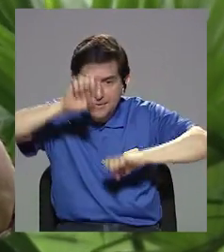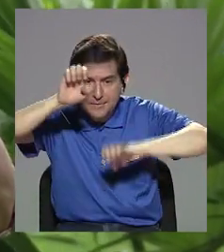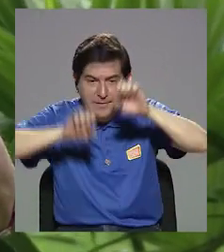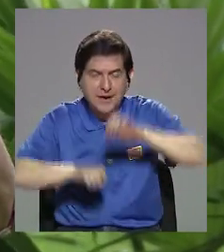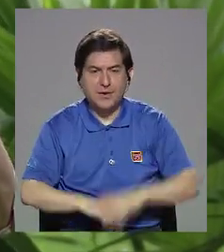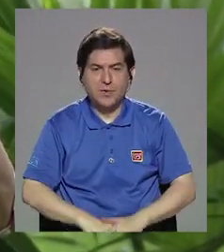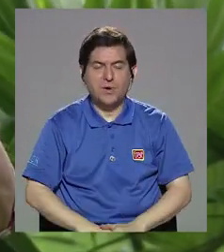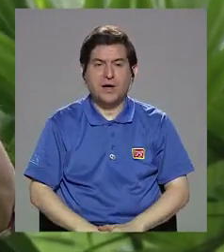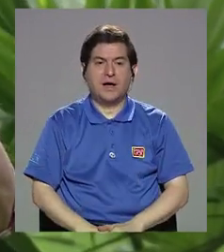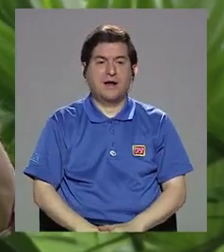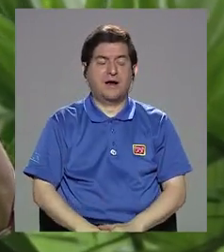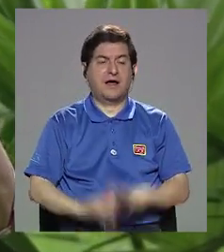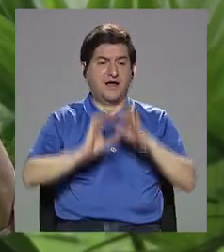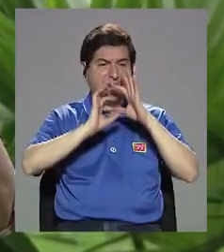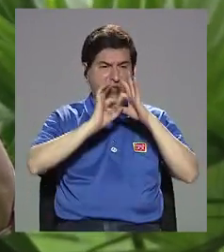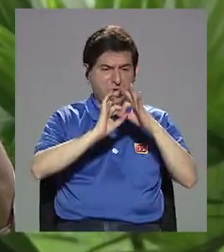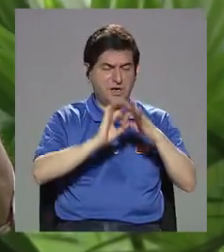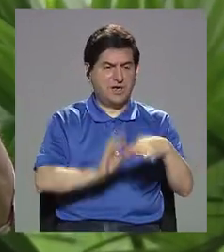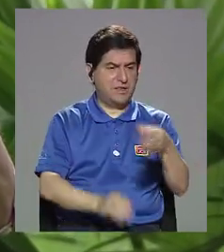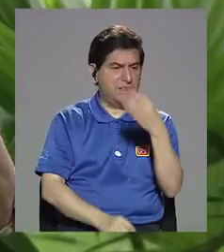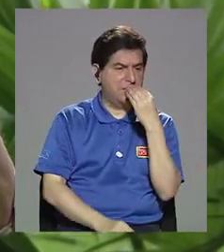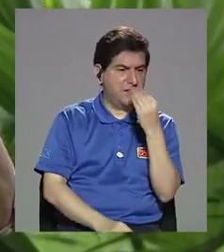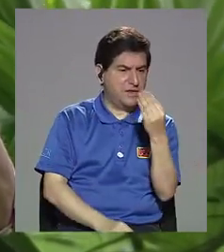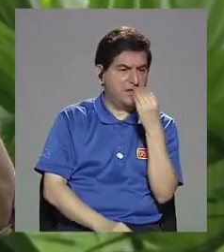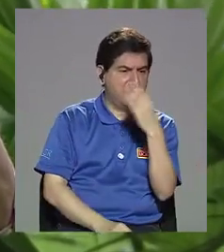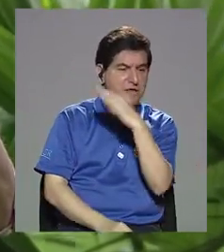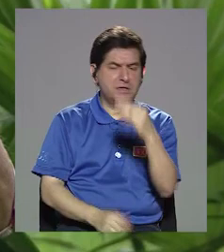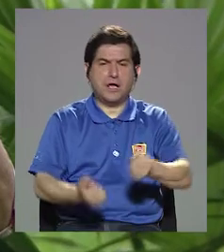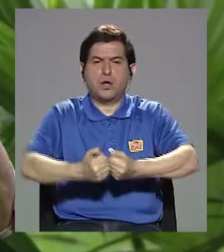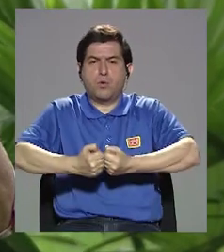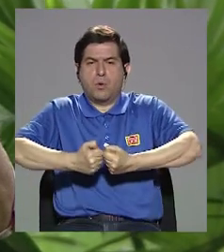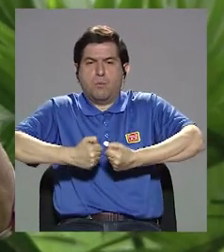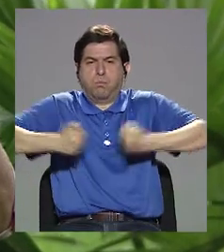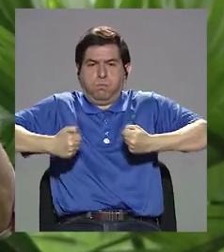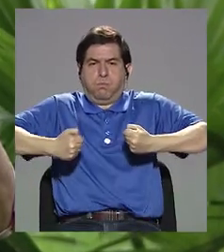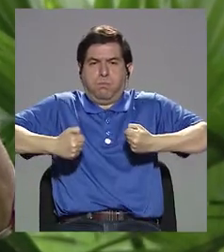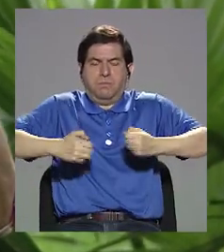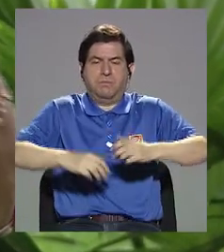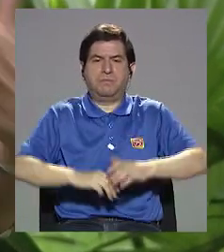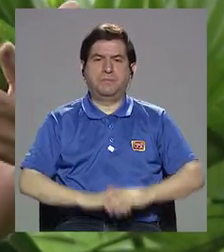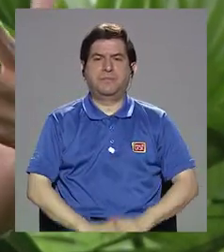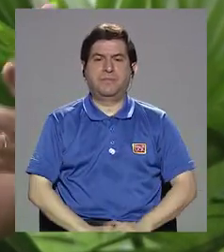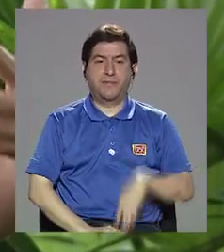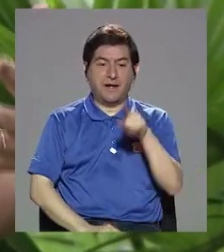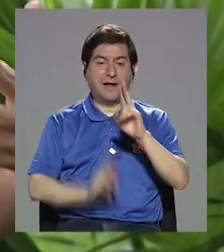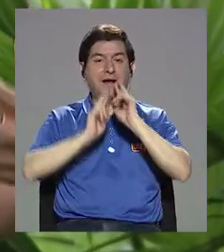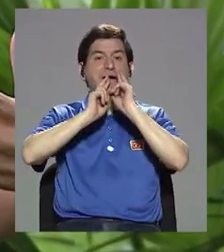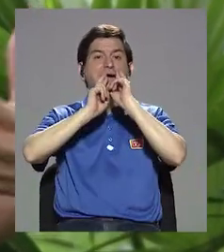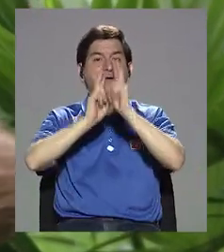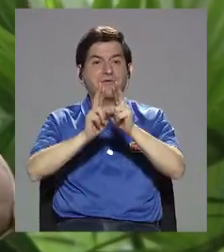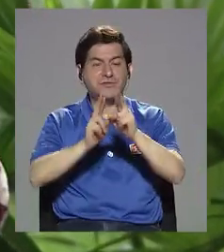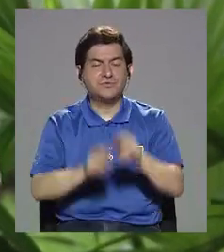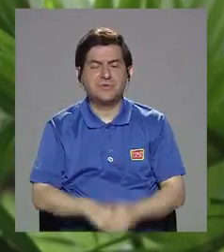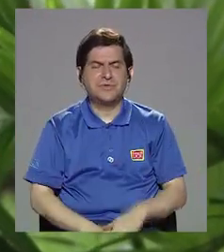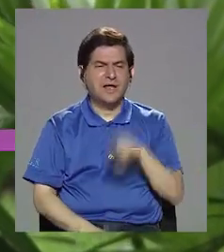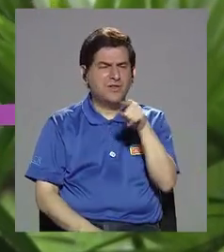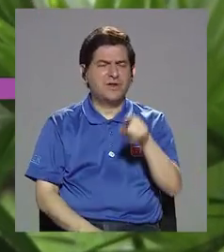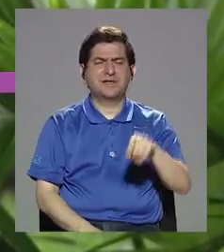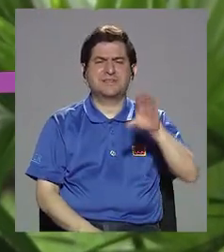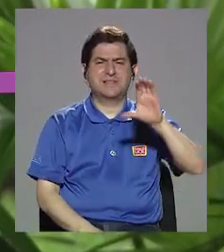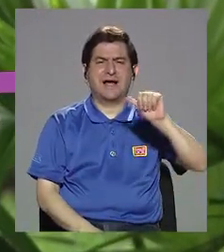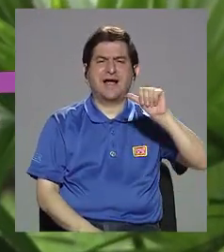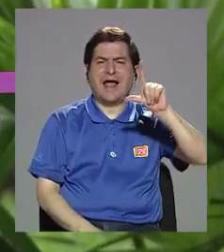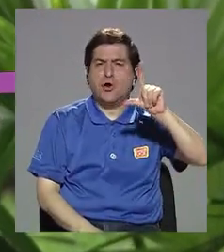la asociación entre la dieta y el aumento de peso, que es el resultado de esas calorías,